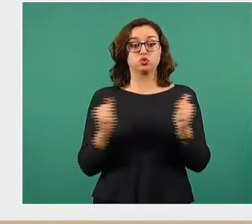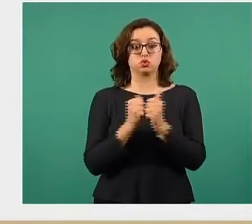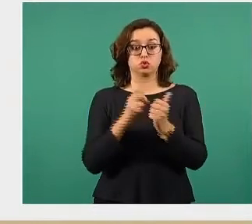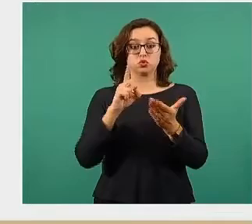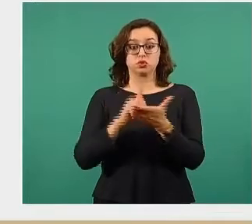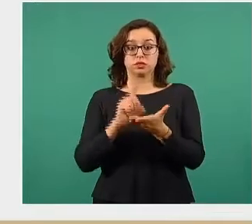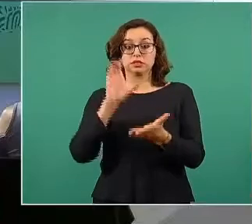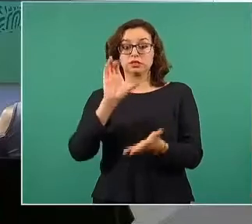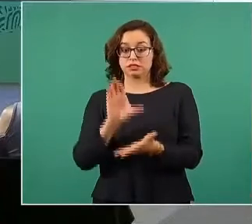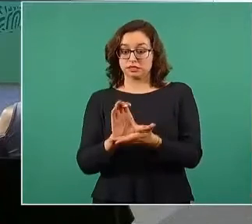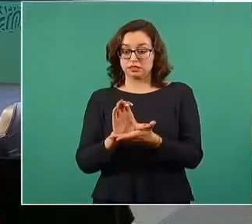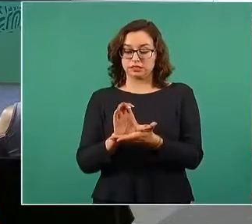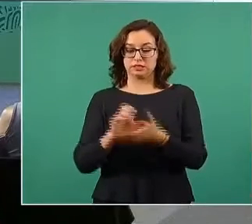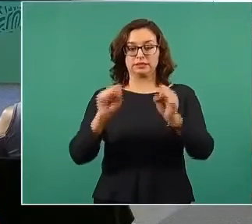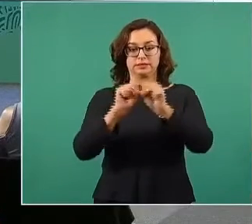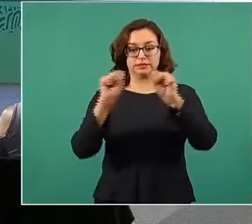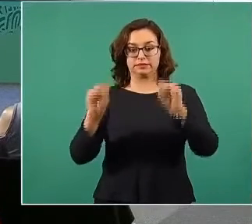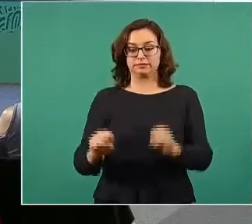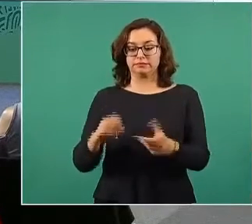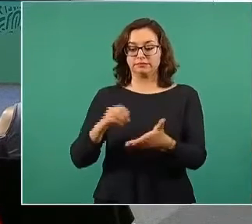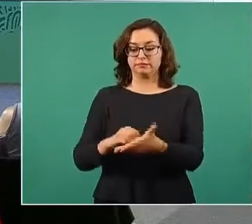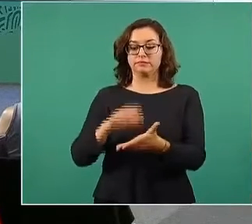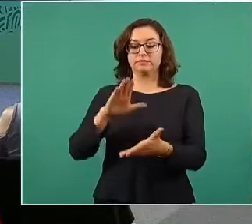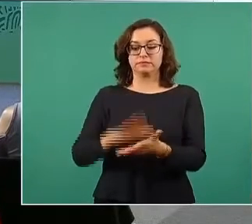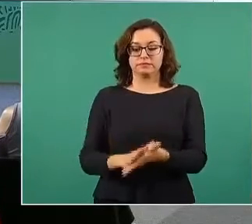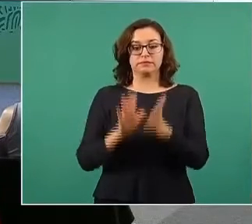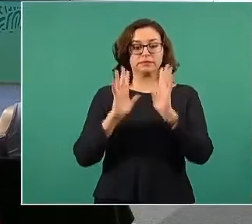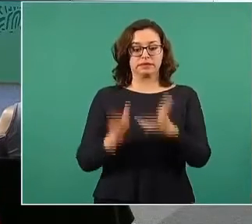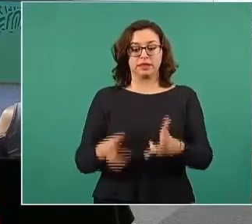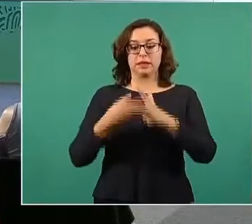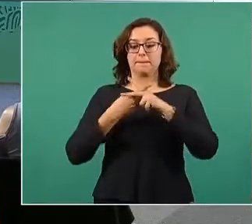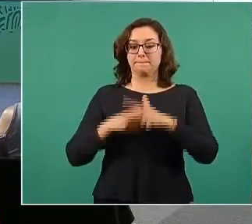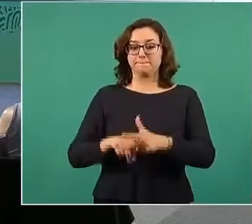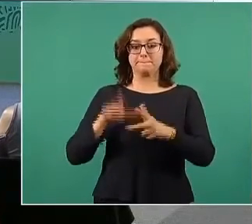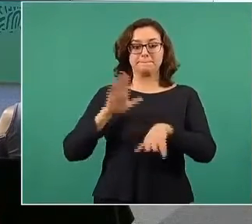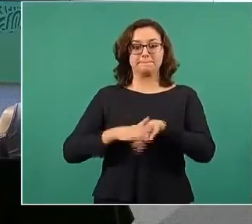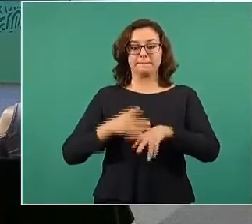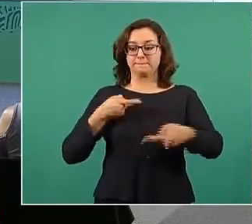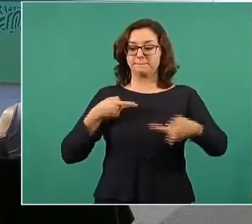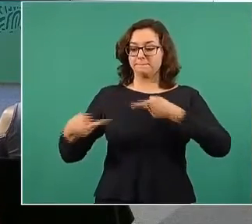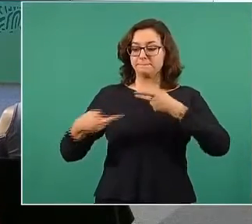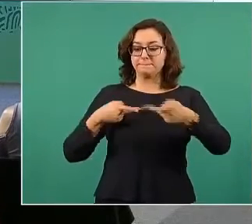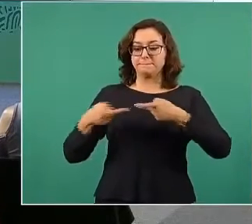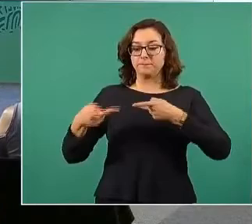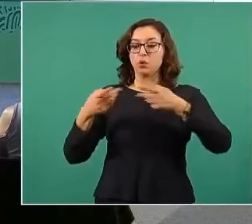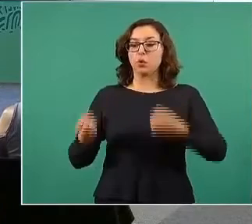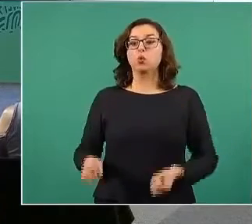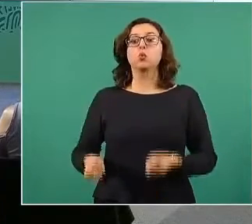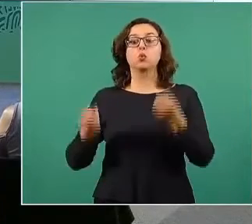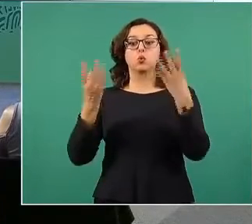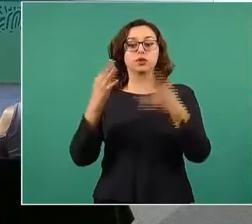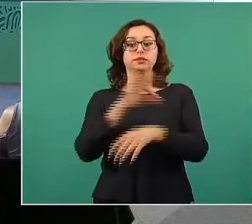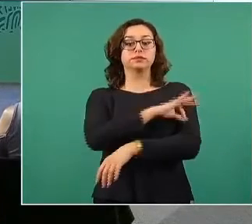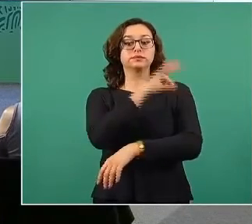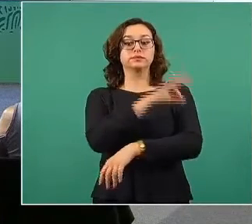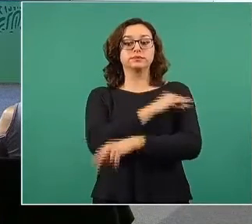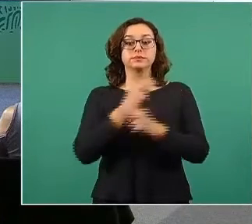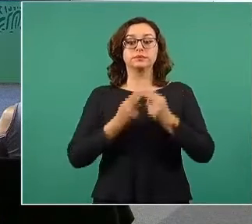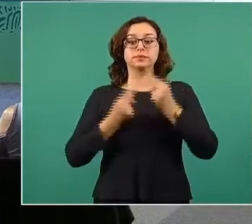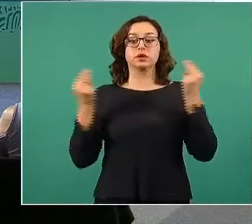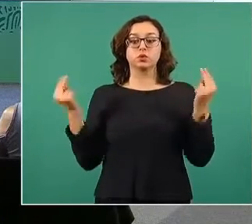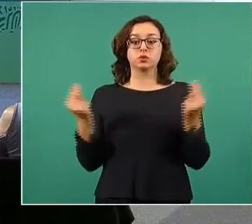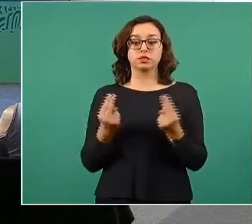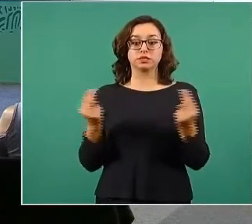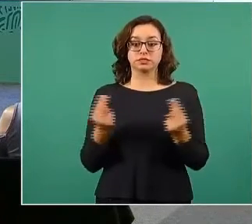registren en el sistema y podamos planear ya con mayor seguridad la cantidad de vacunas que se requieren